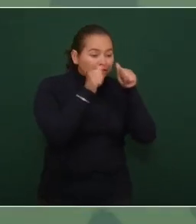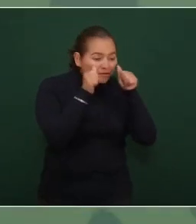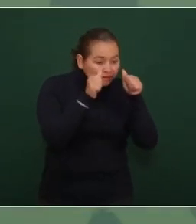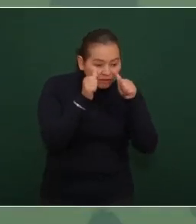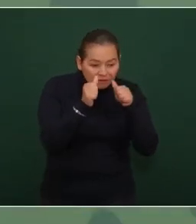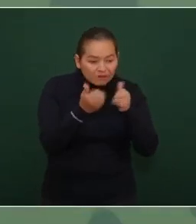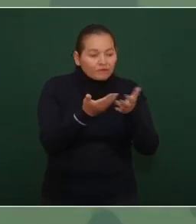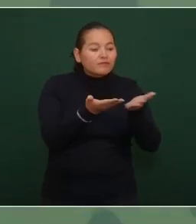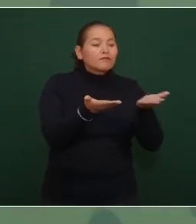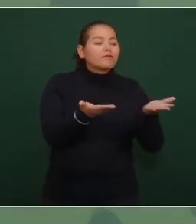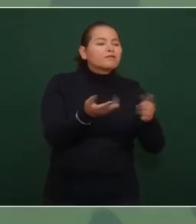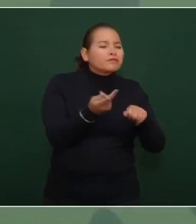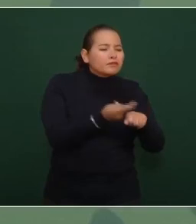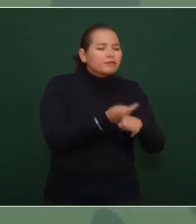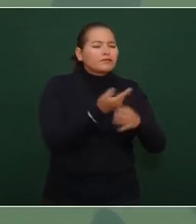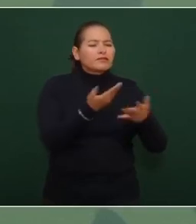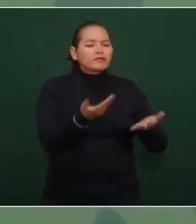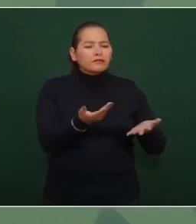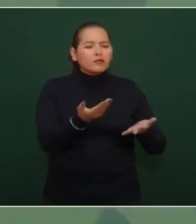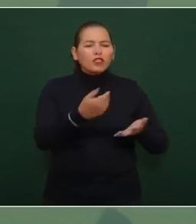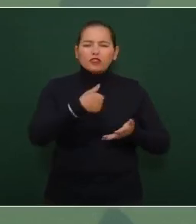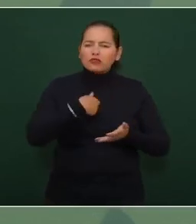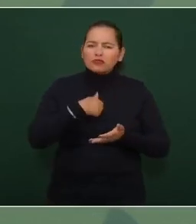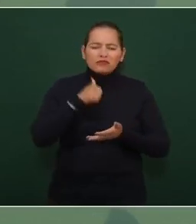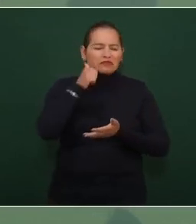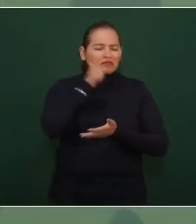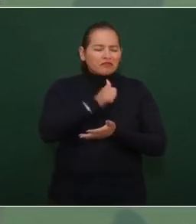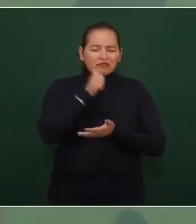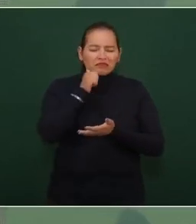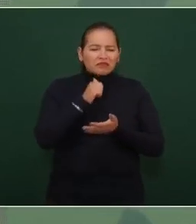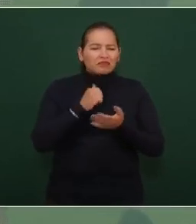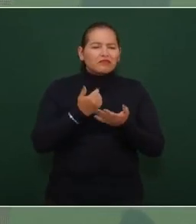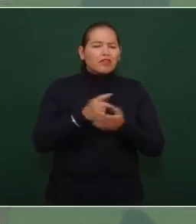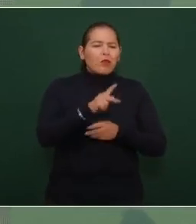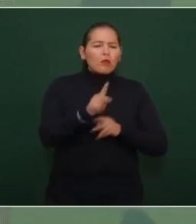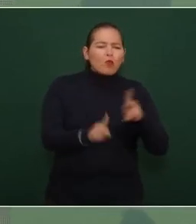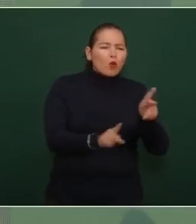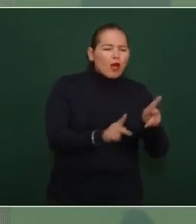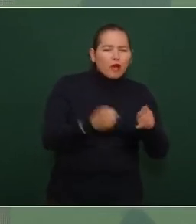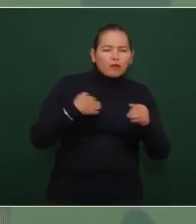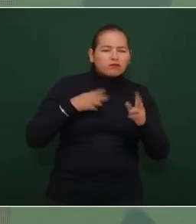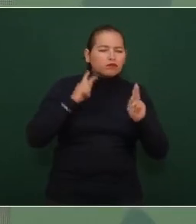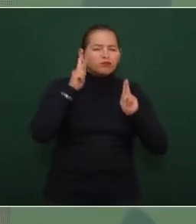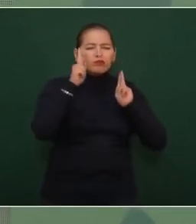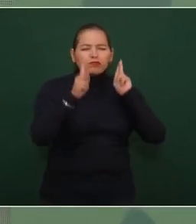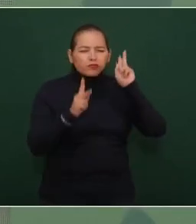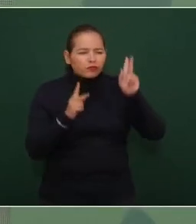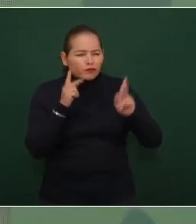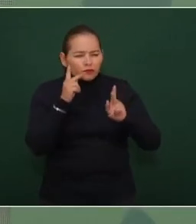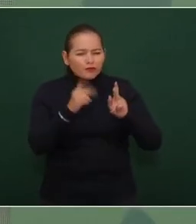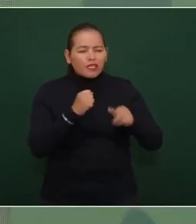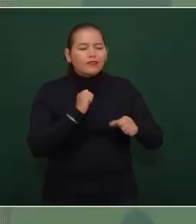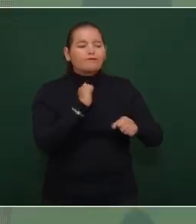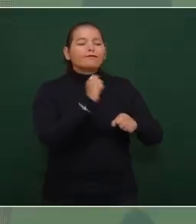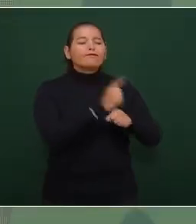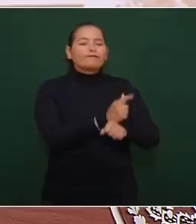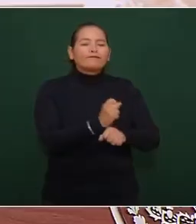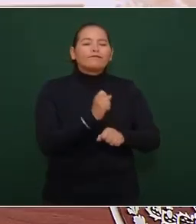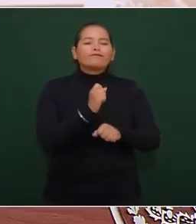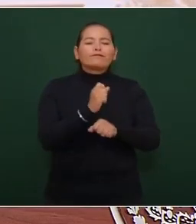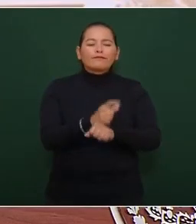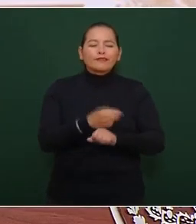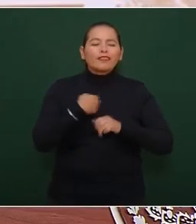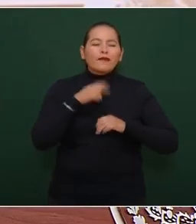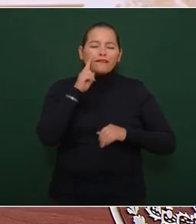y estoy constantemente visitando los pueblos me doy cuenta de que la gente ya no